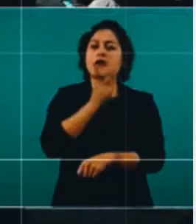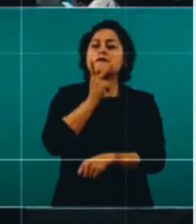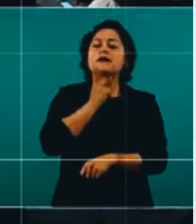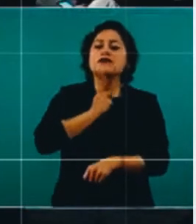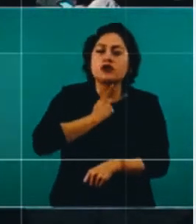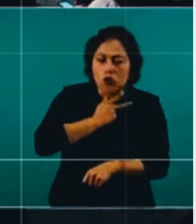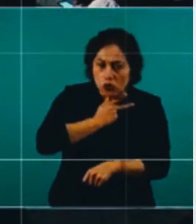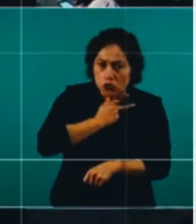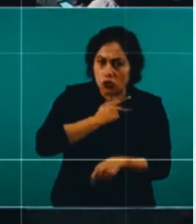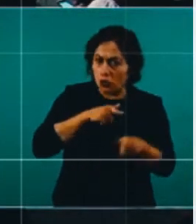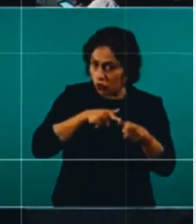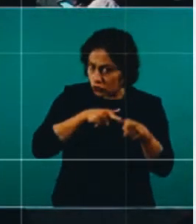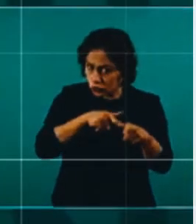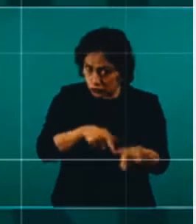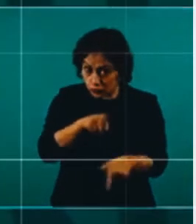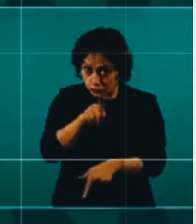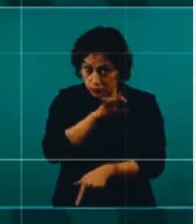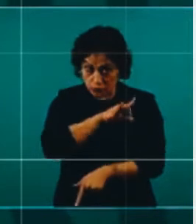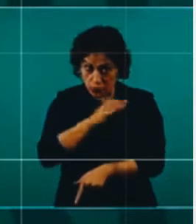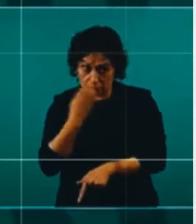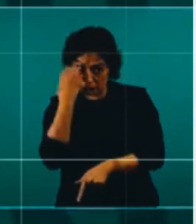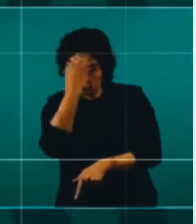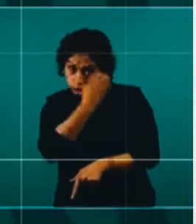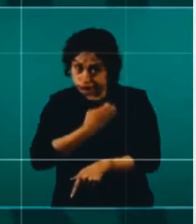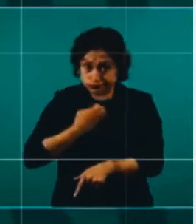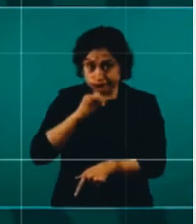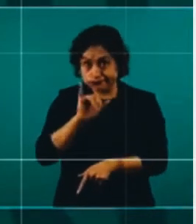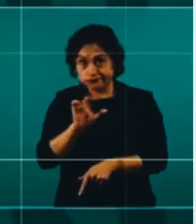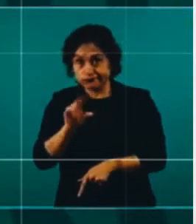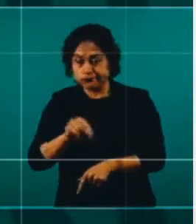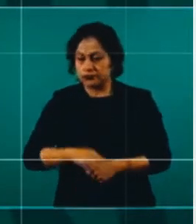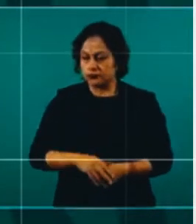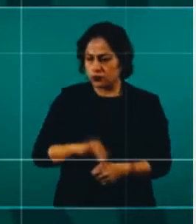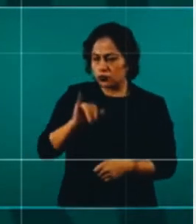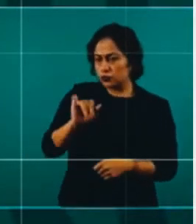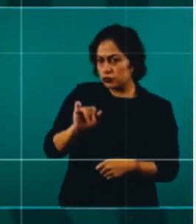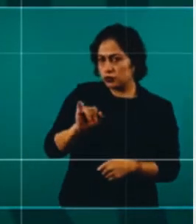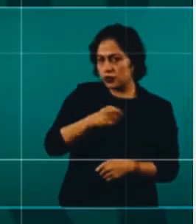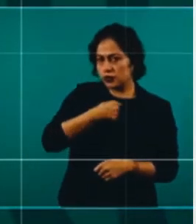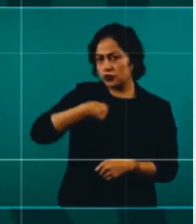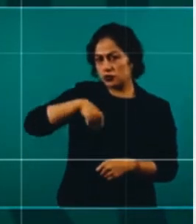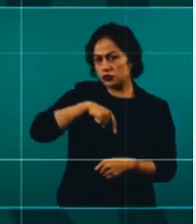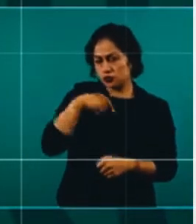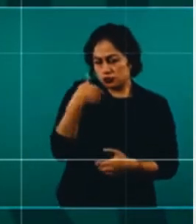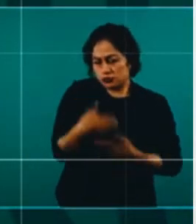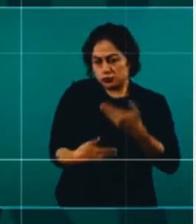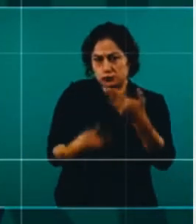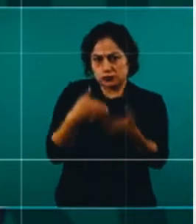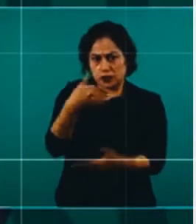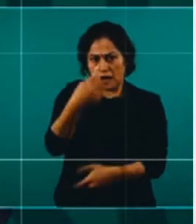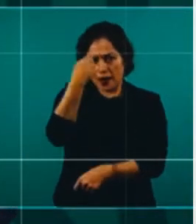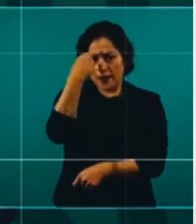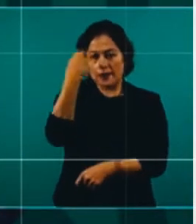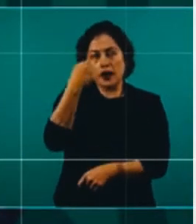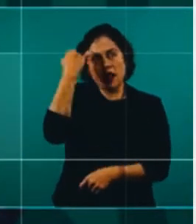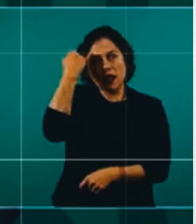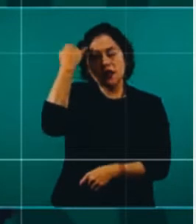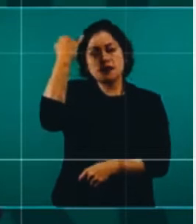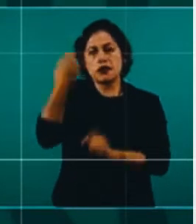avanzando para crear alternativas